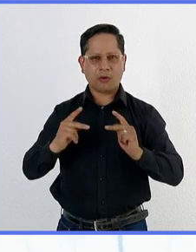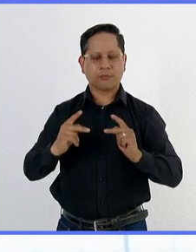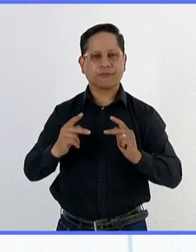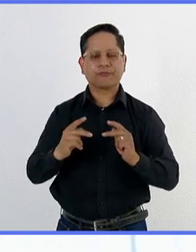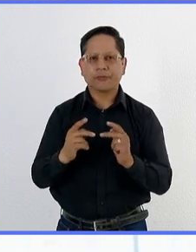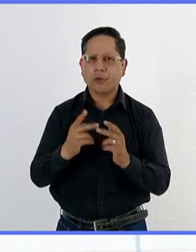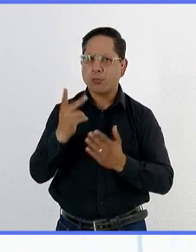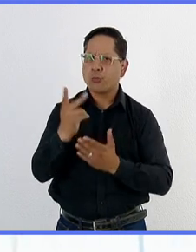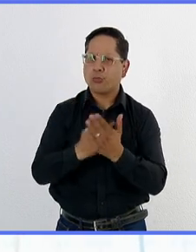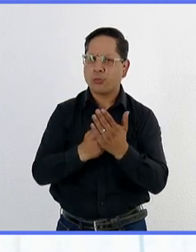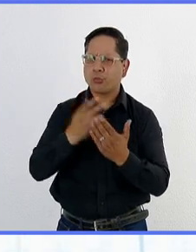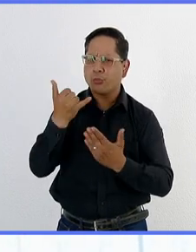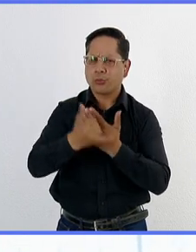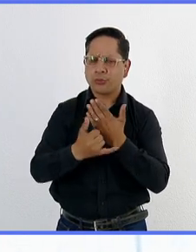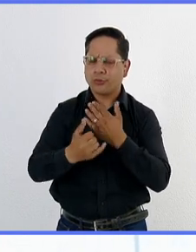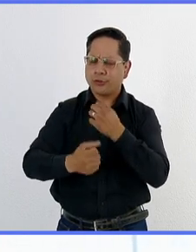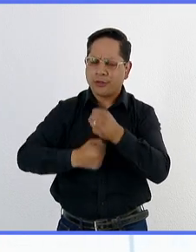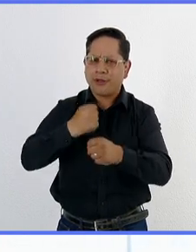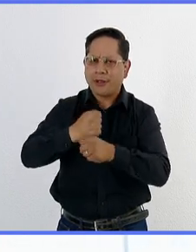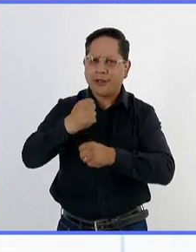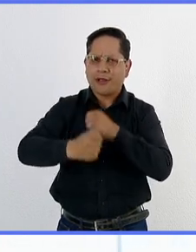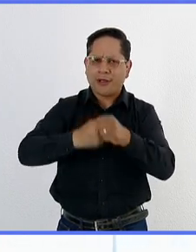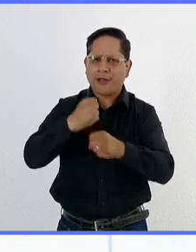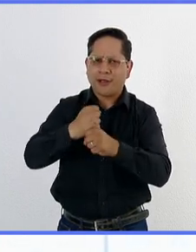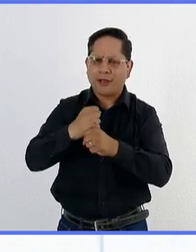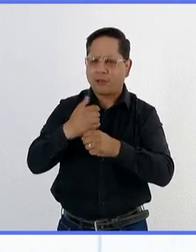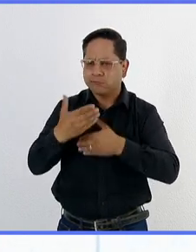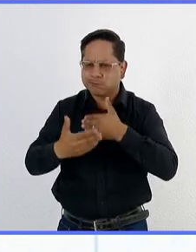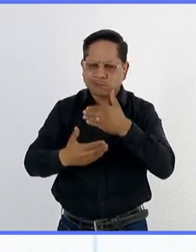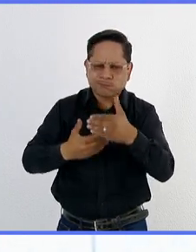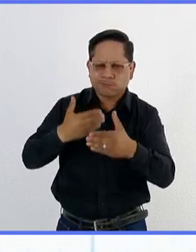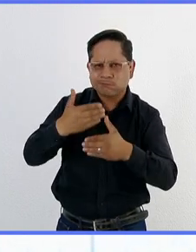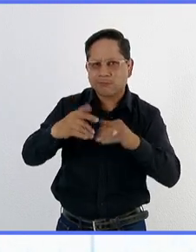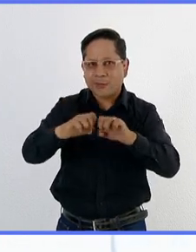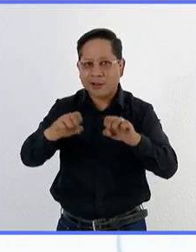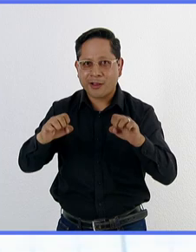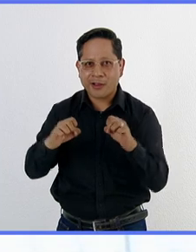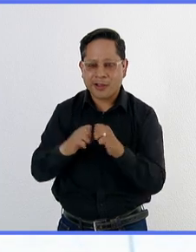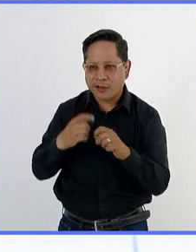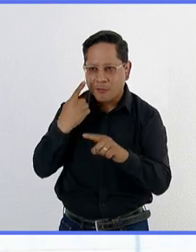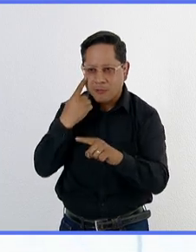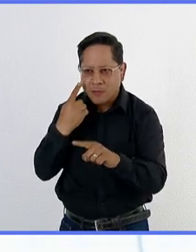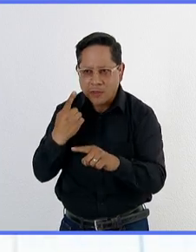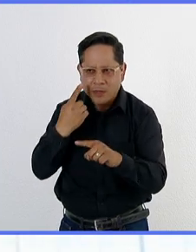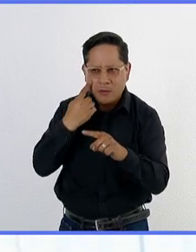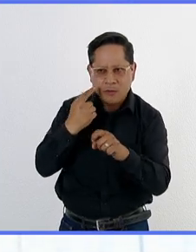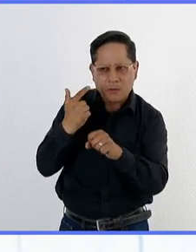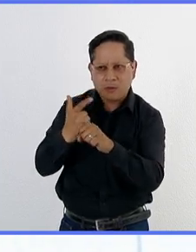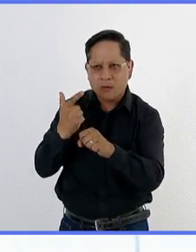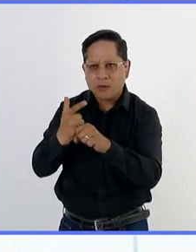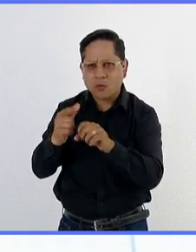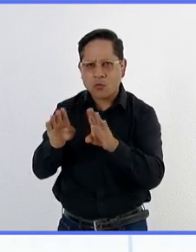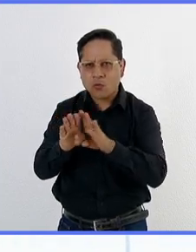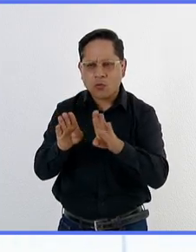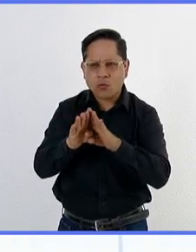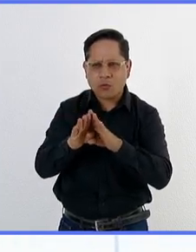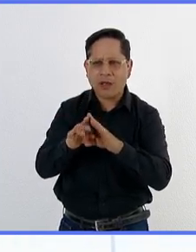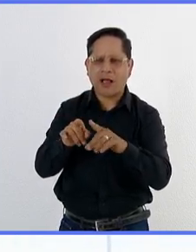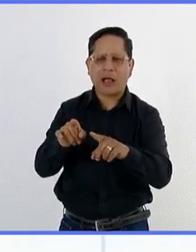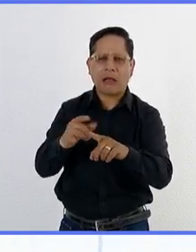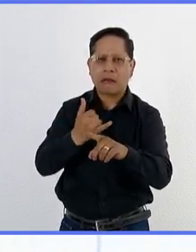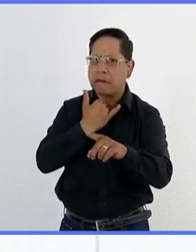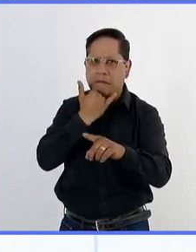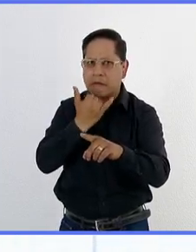desarrollando desde hace un par de años, pero además el equipo ofrece la selectividad y la identificación inequívoca